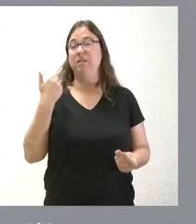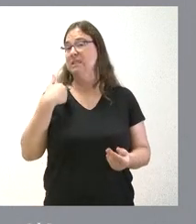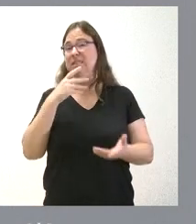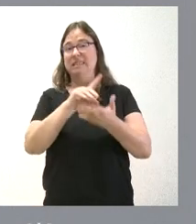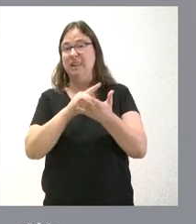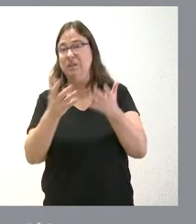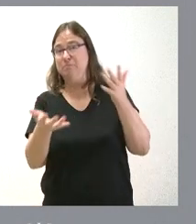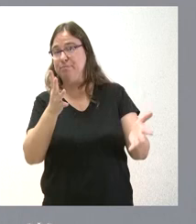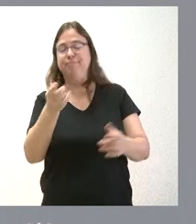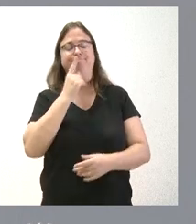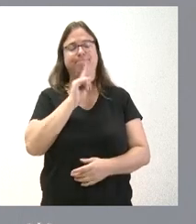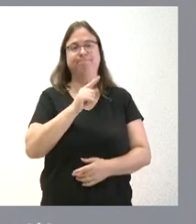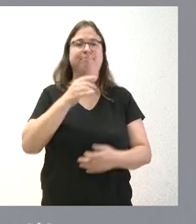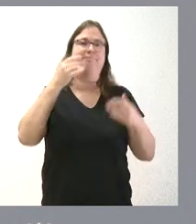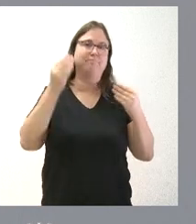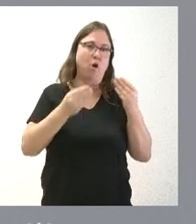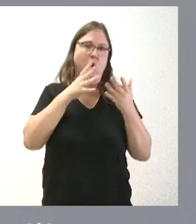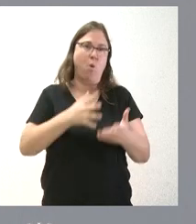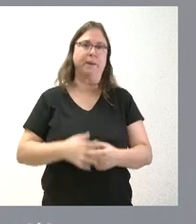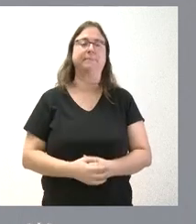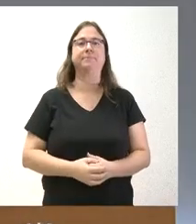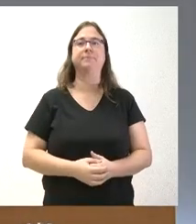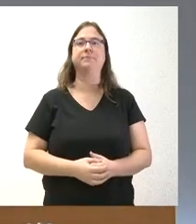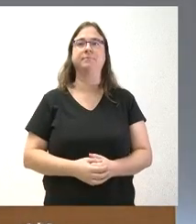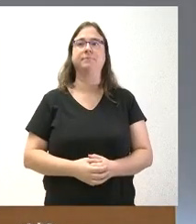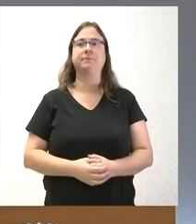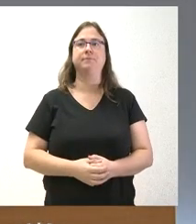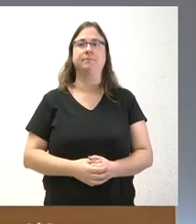con estimaciones presentes en el momento actual. Gracias.